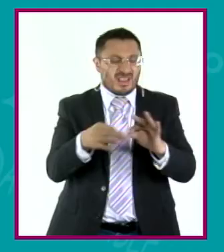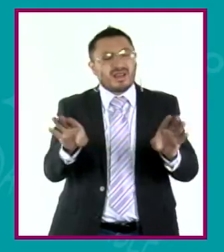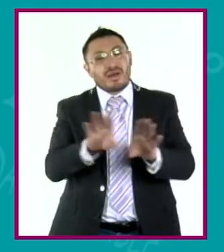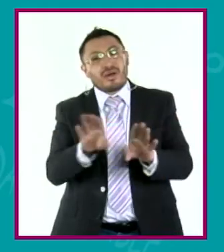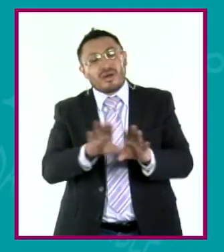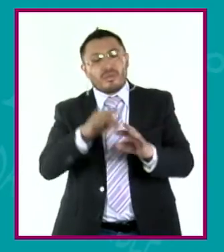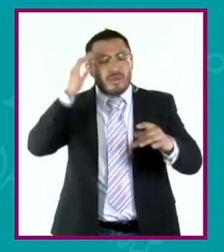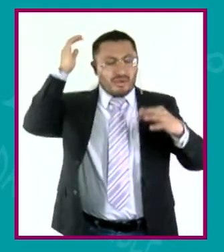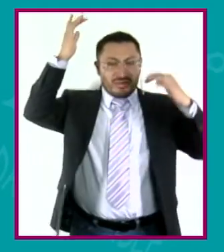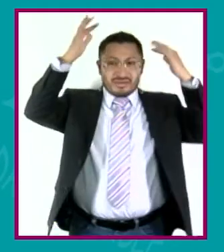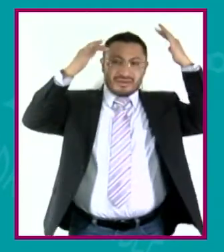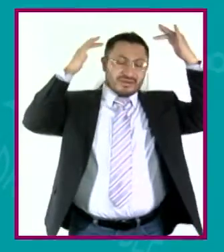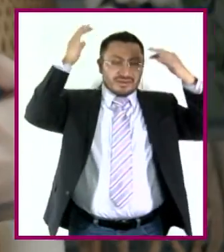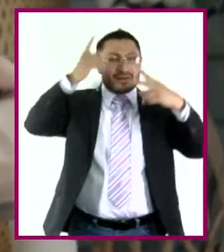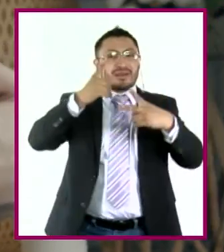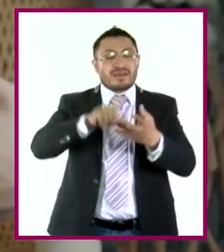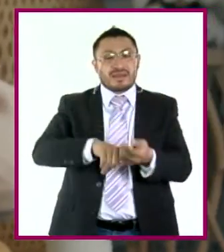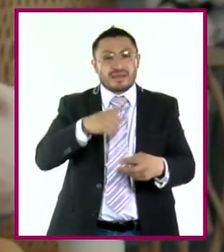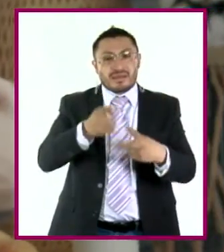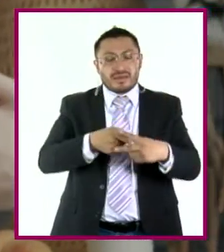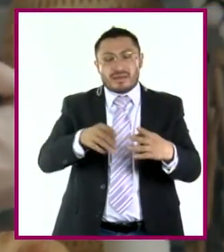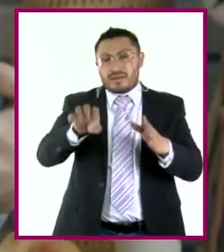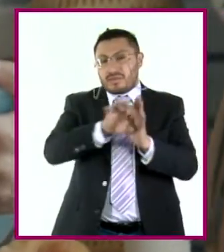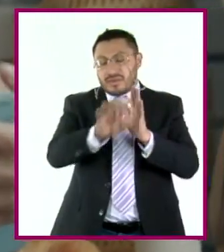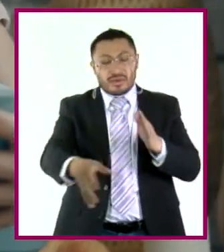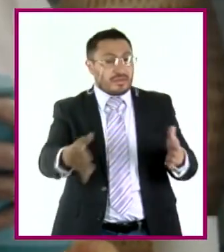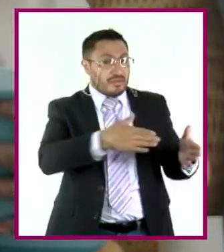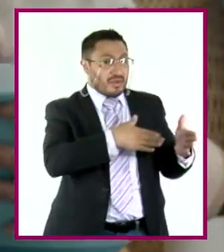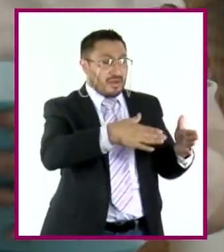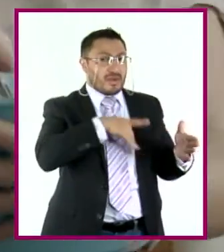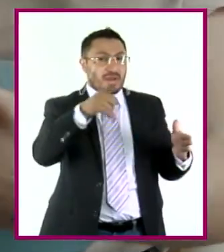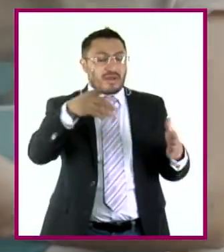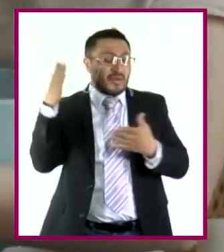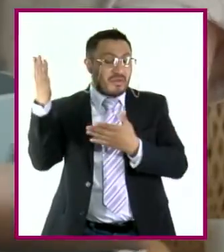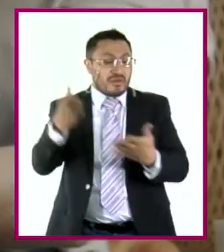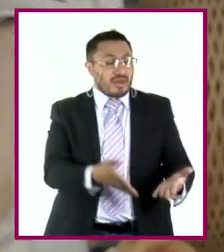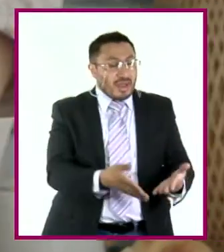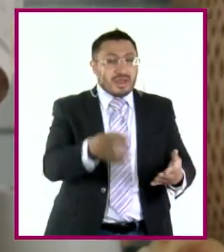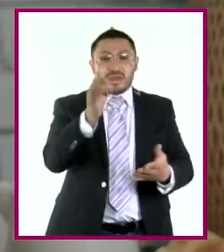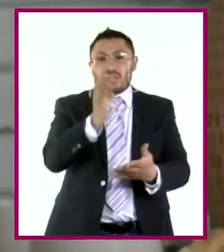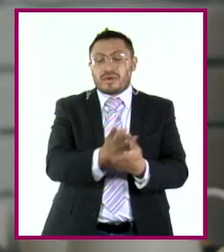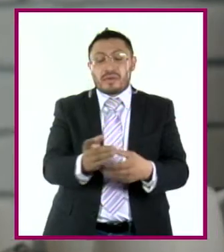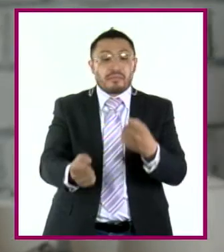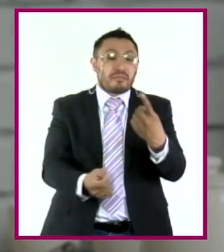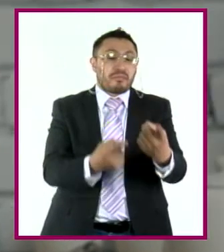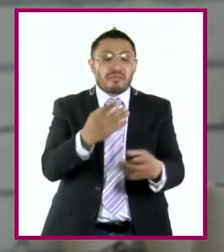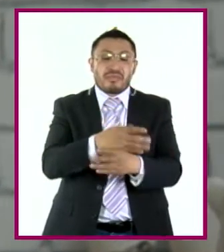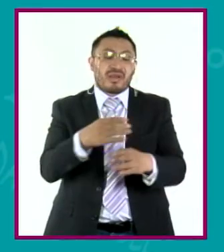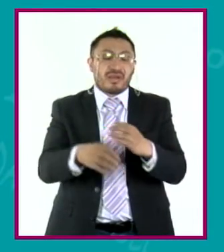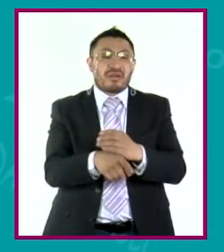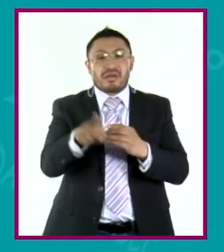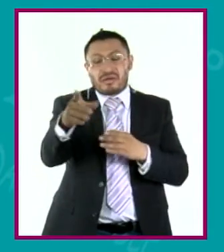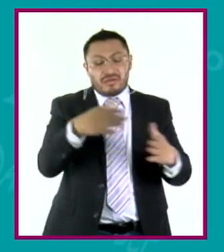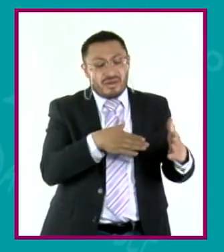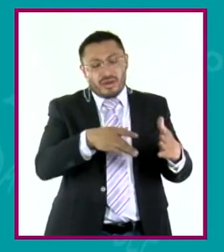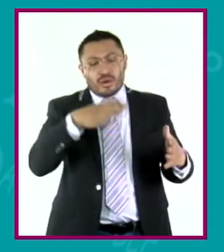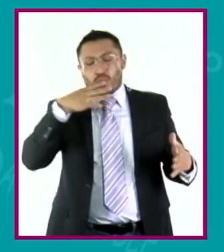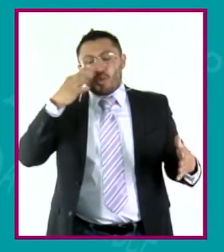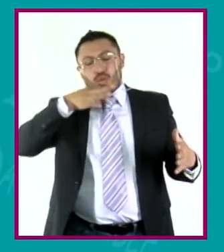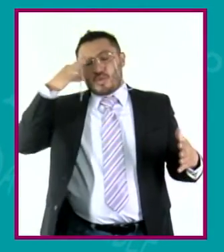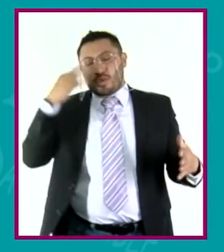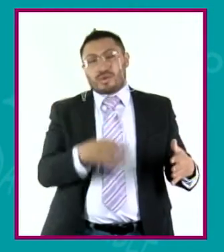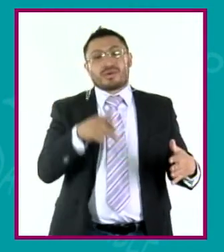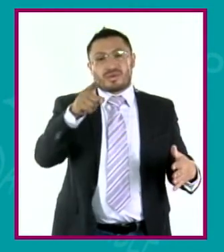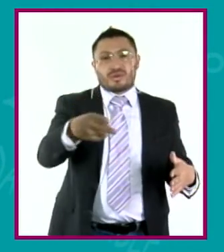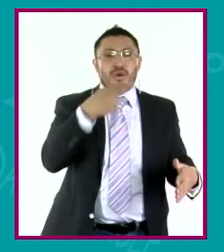matemáticas, como decía yo hace rato, o en la cocina. Digo, cuando llegas y no hay más que ciertos ingredientes y haces un guisado delicioso, estás